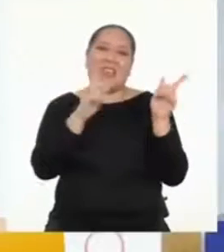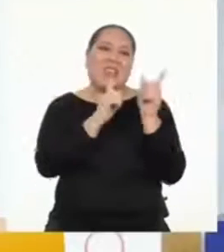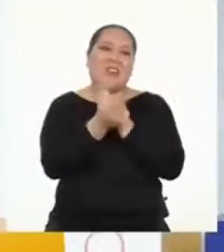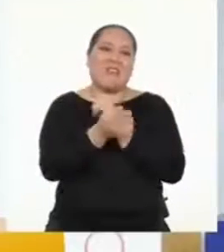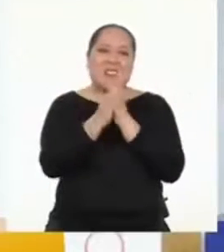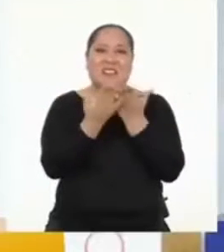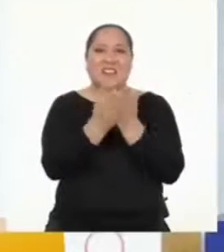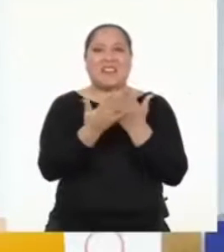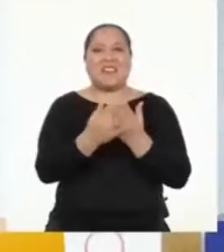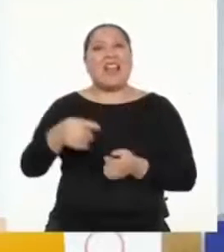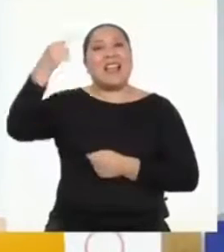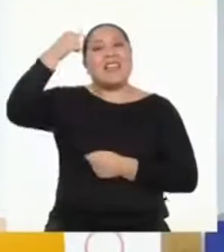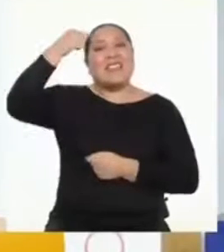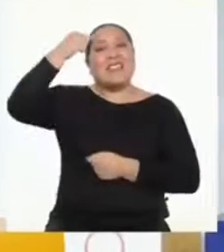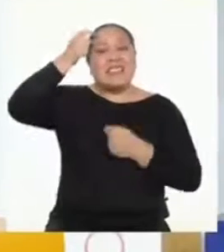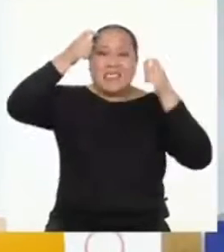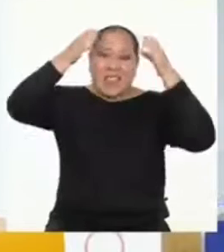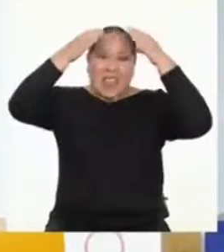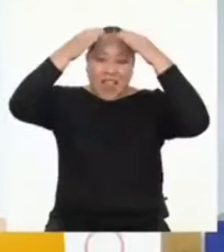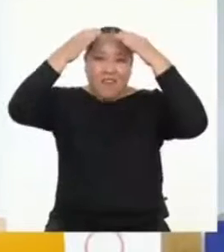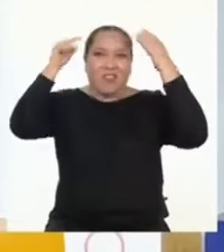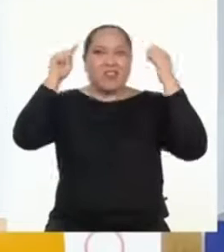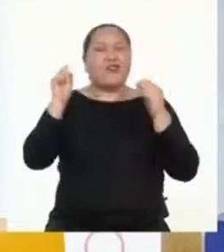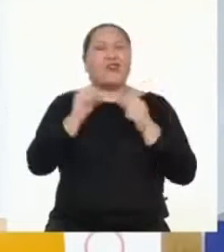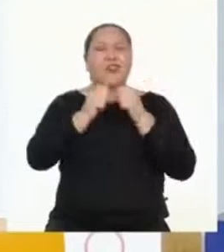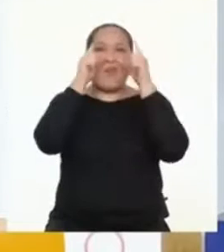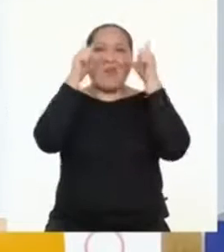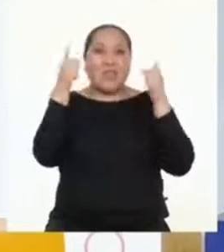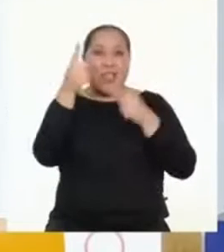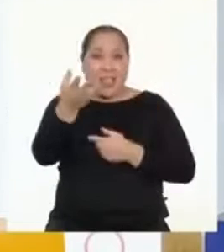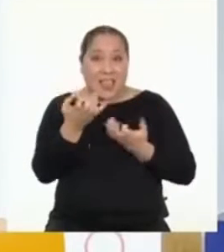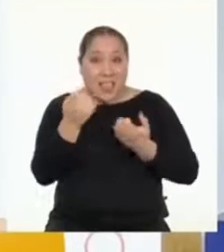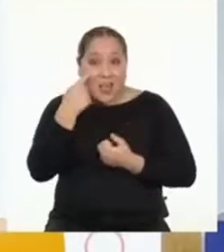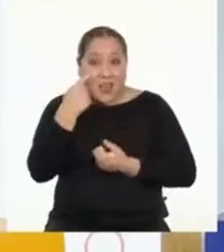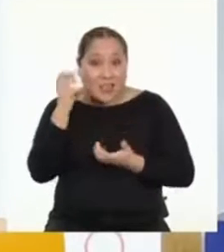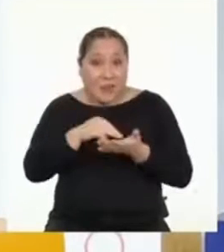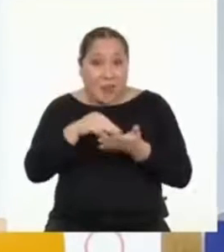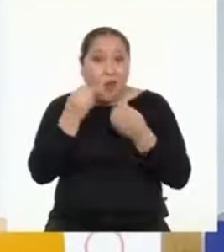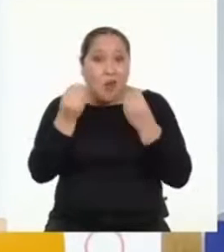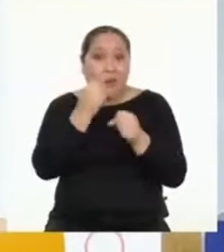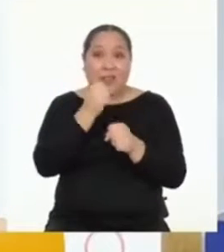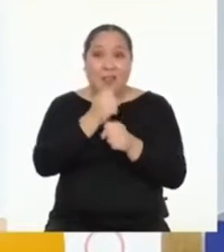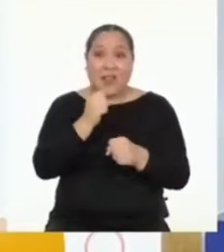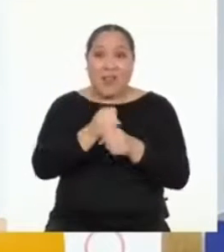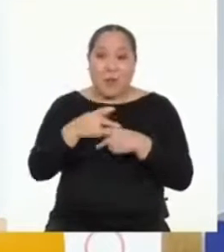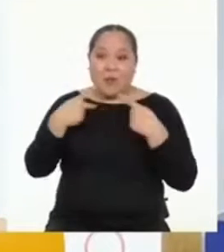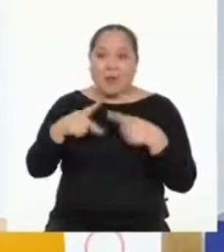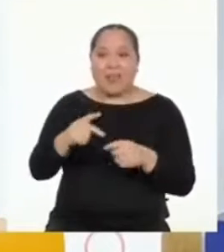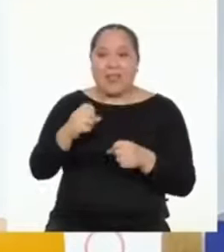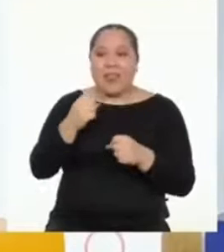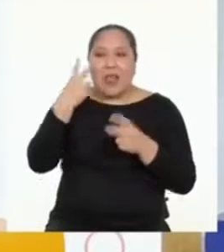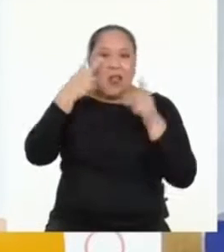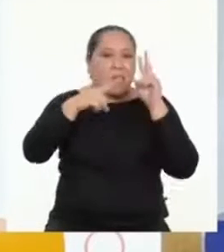letras. Nuestro cerebro es sorprendente. Nuestro Quiero saber más sobre cómo funciona para permitirnos aprender